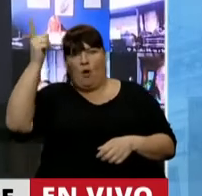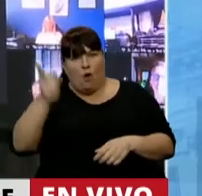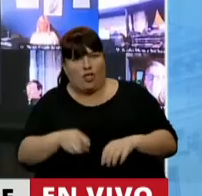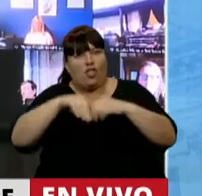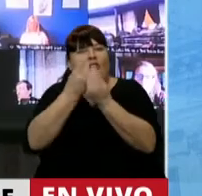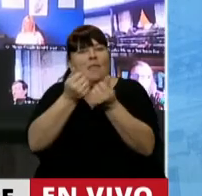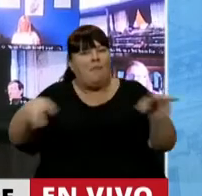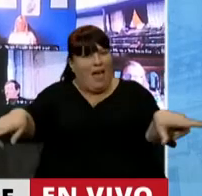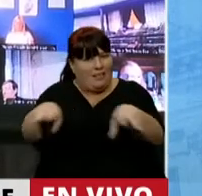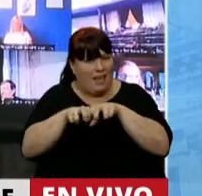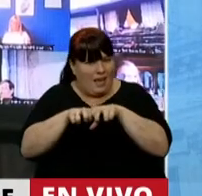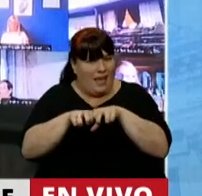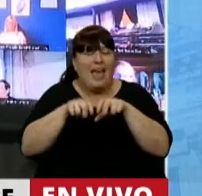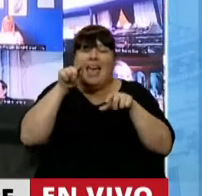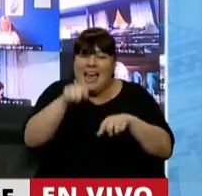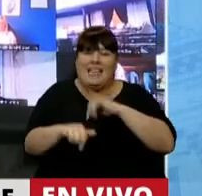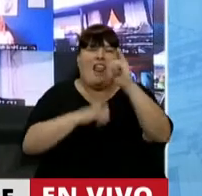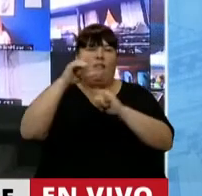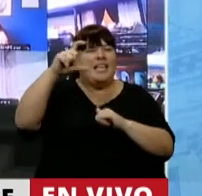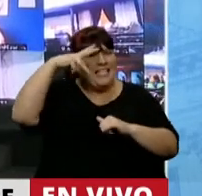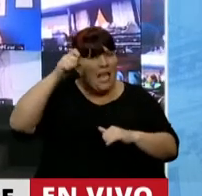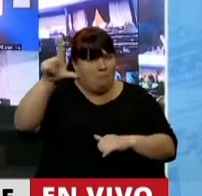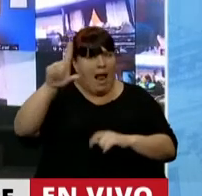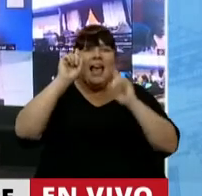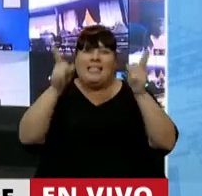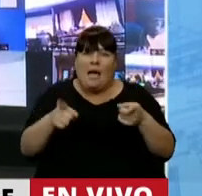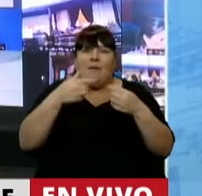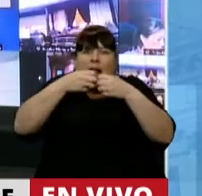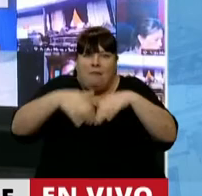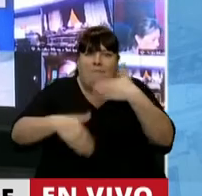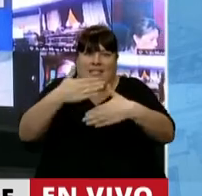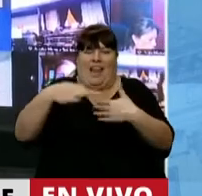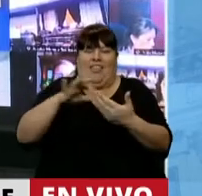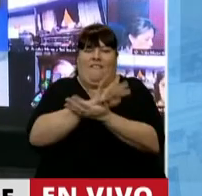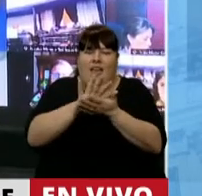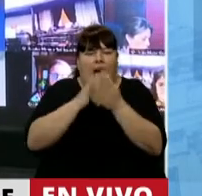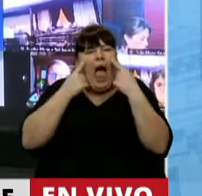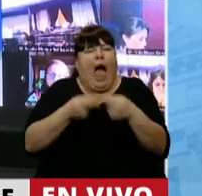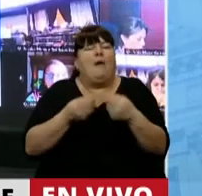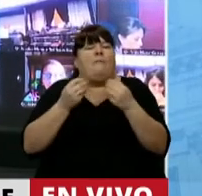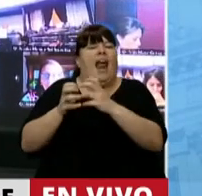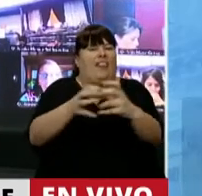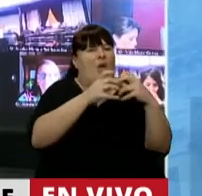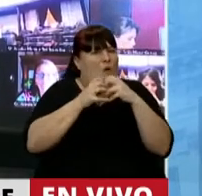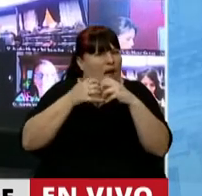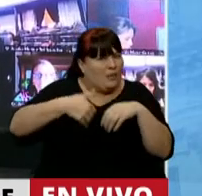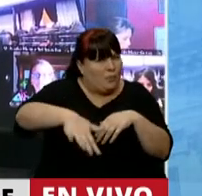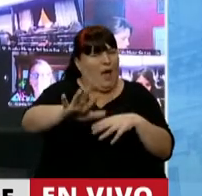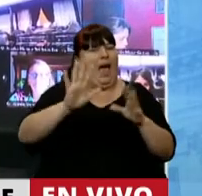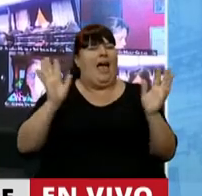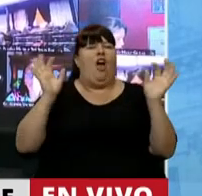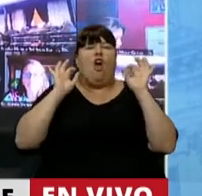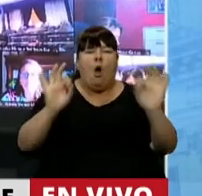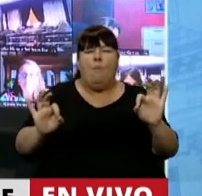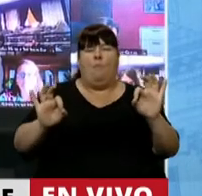del PBI. Este es el dato de la Cepal. También es un punto de partida que tenemos que ver para la discusión que se viene integral